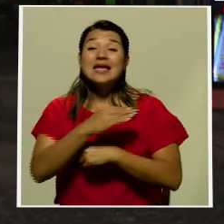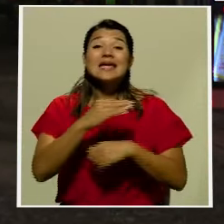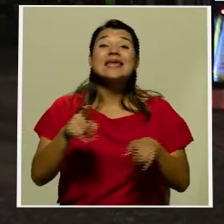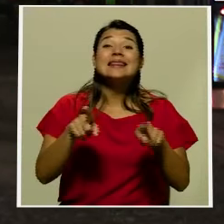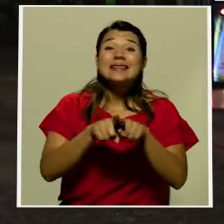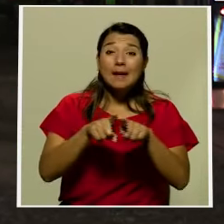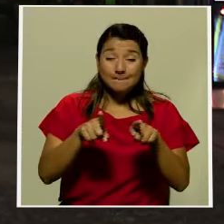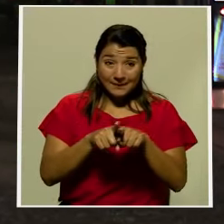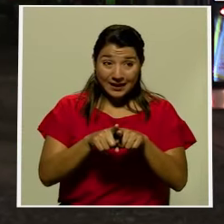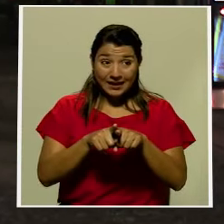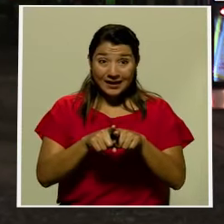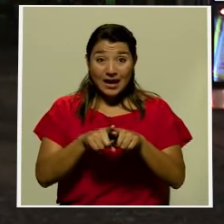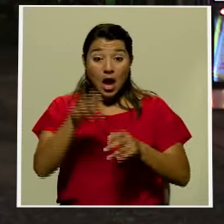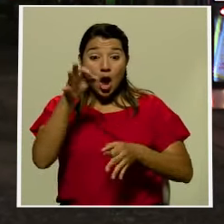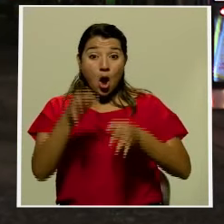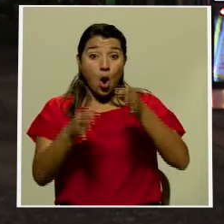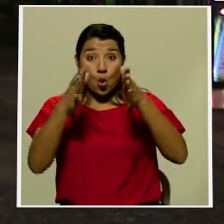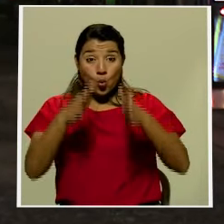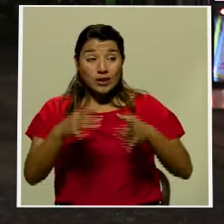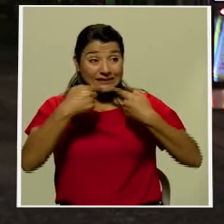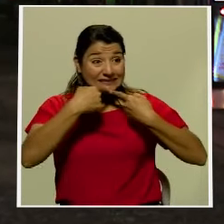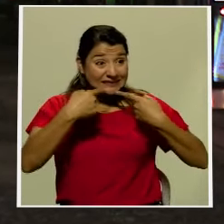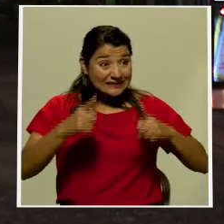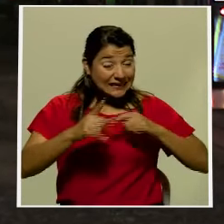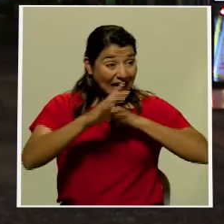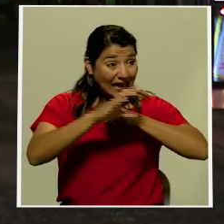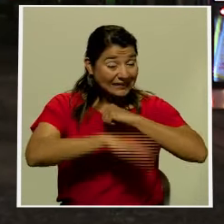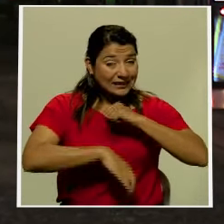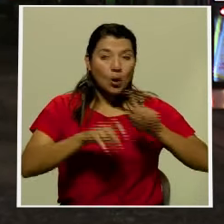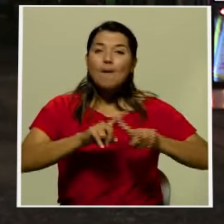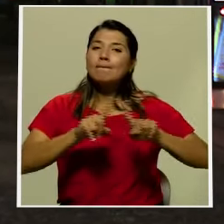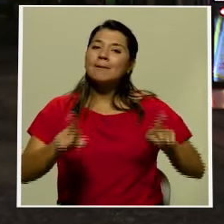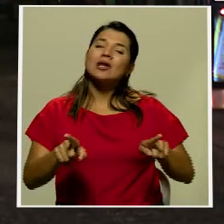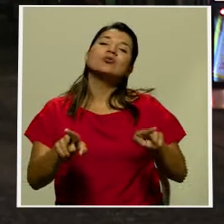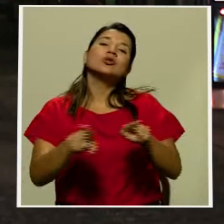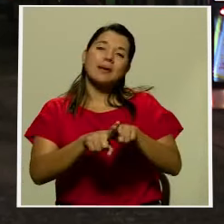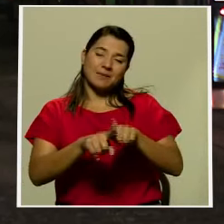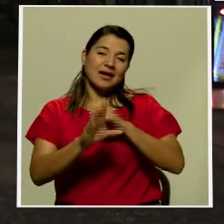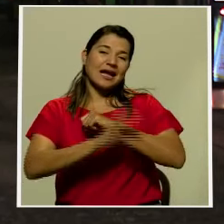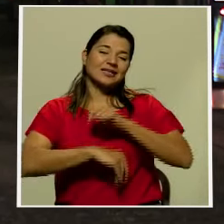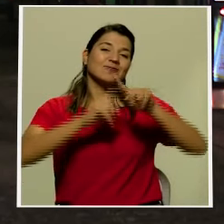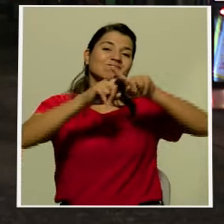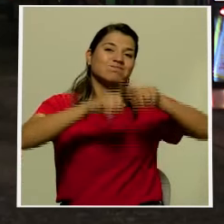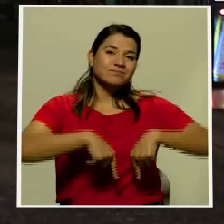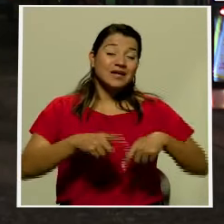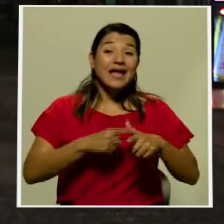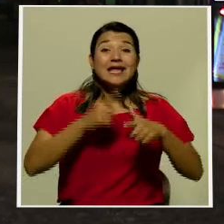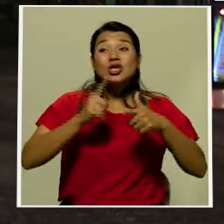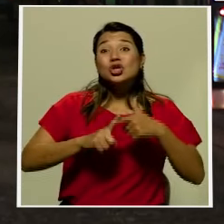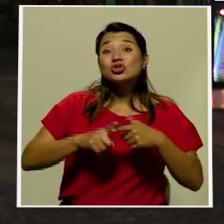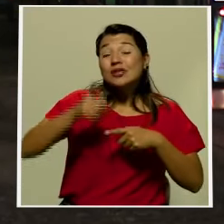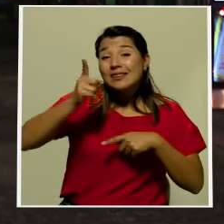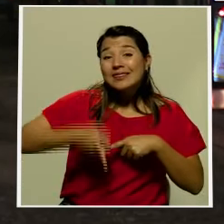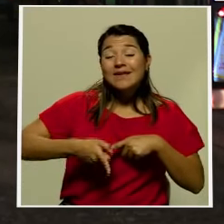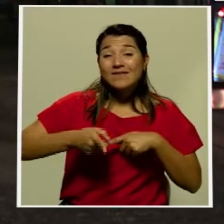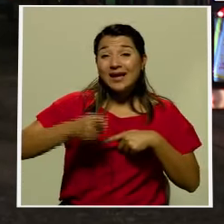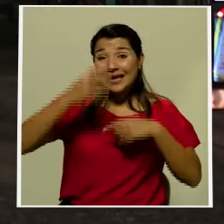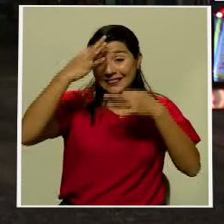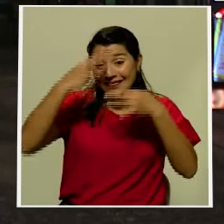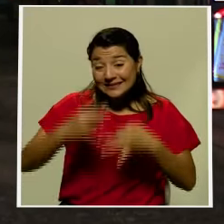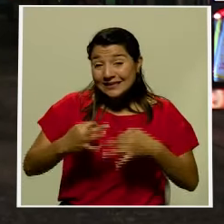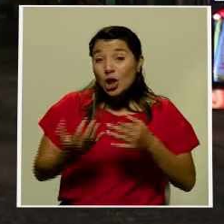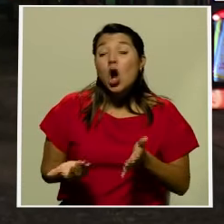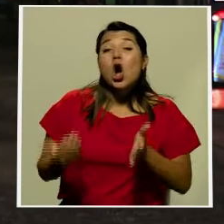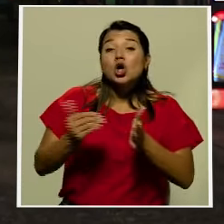esa sentencia también el Tribunal de Apelación lo que resuelve es que se deberá definir en un nuevo